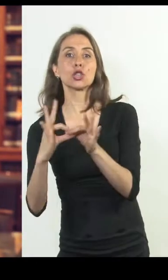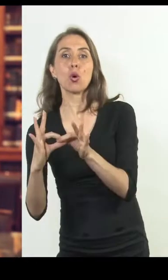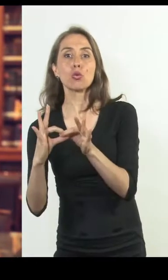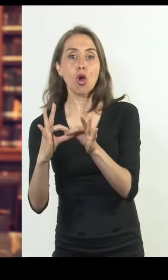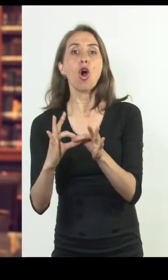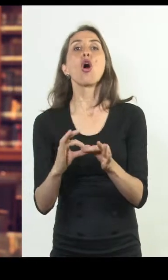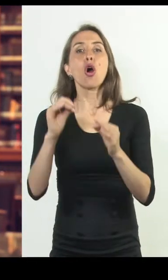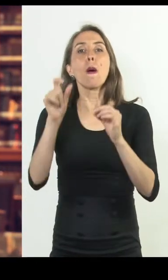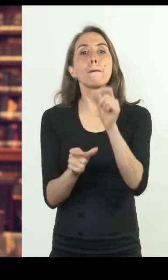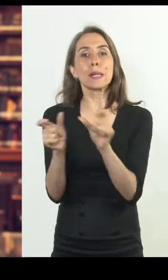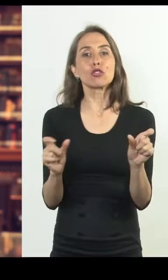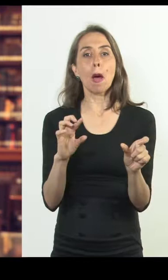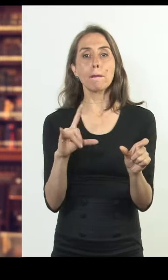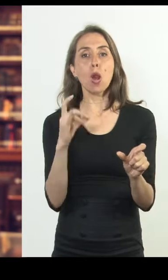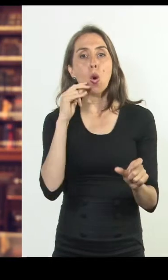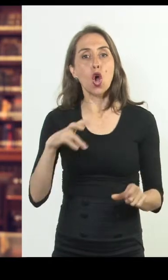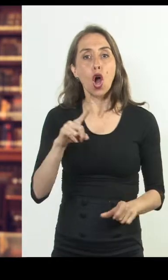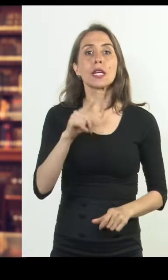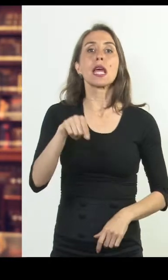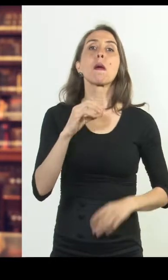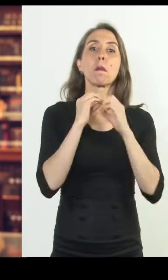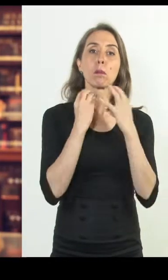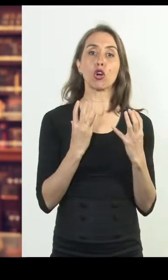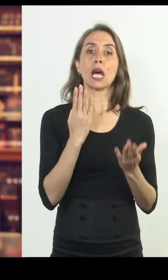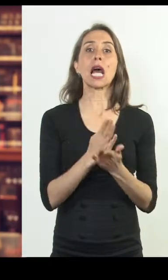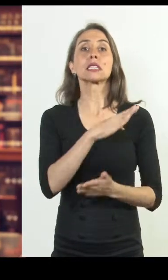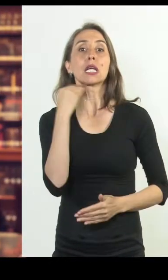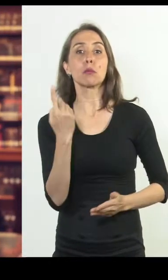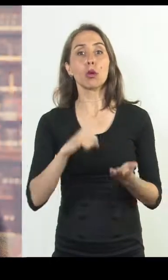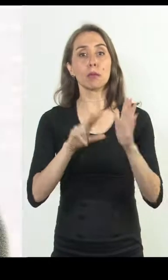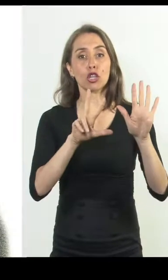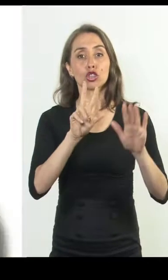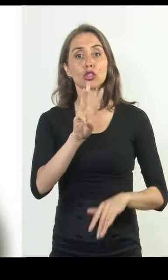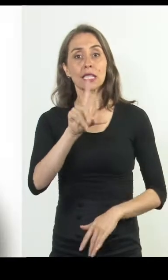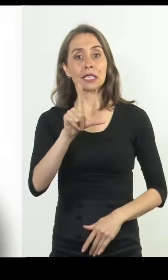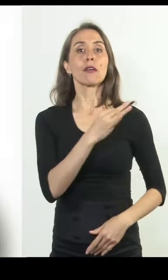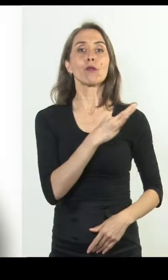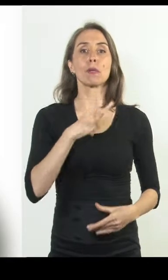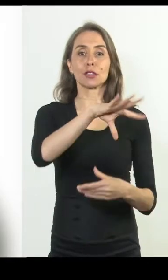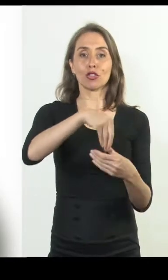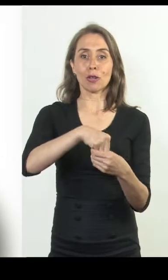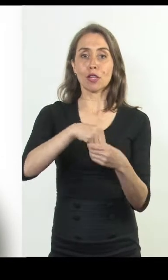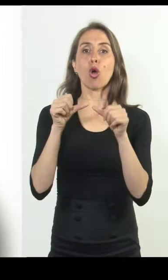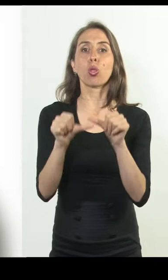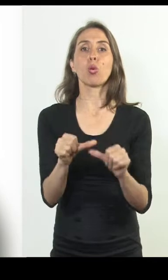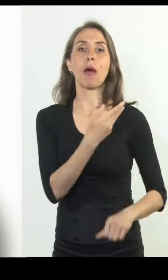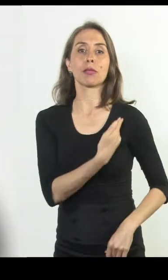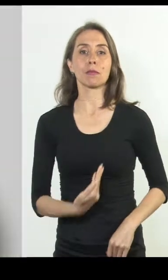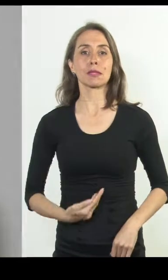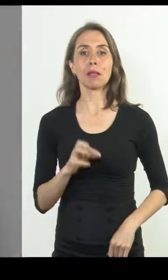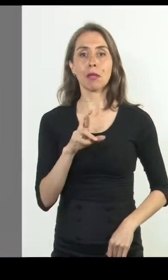fue, hasta su trágica muerte en 1837, quien dirigió los asuntos de Estado durante la presidencia de José Joaquín Prieto.